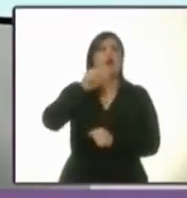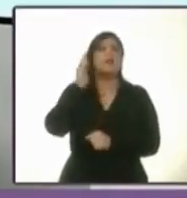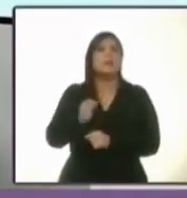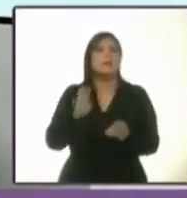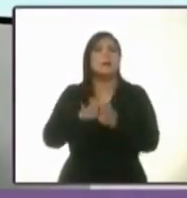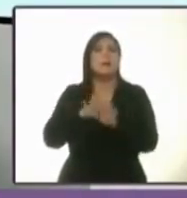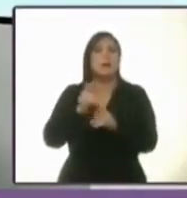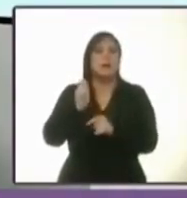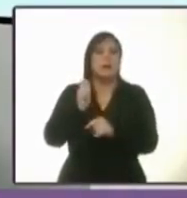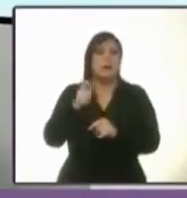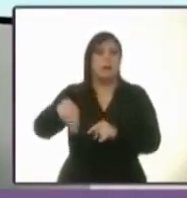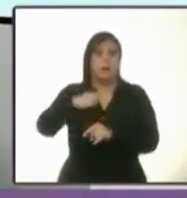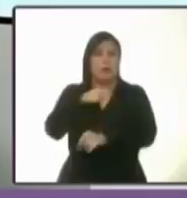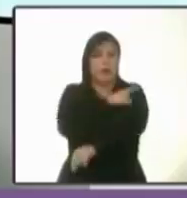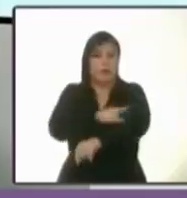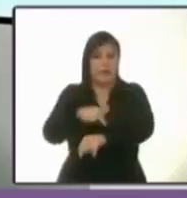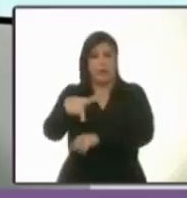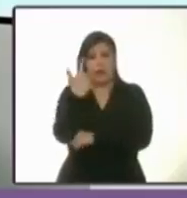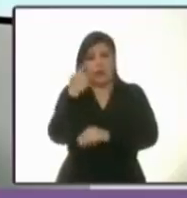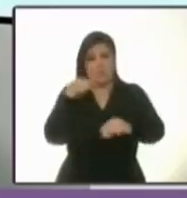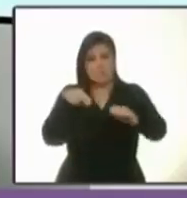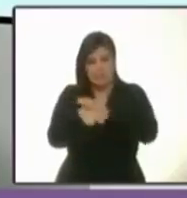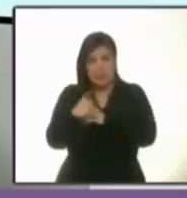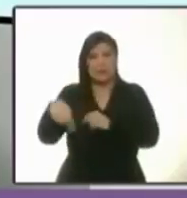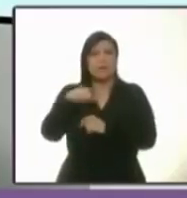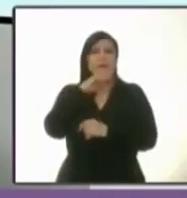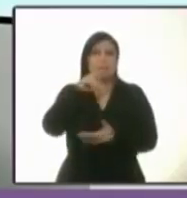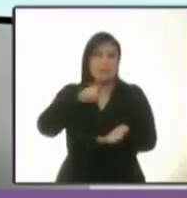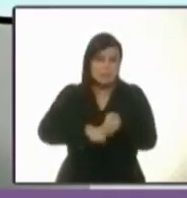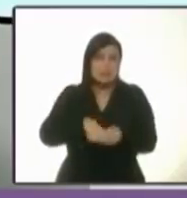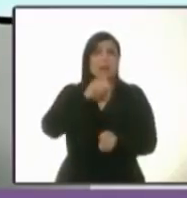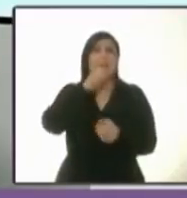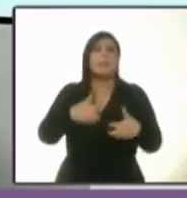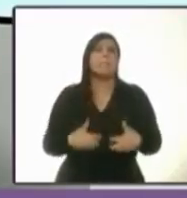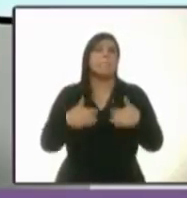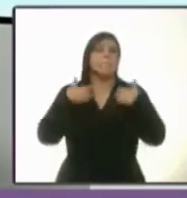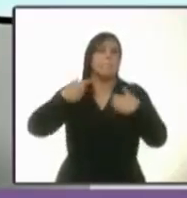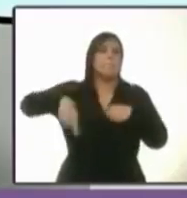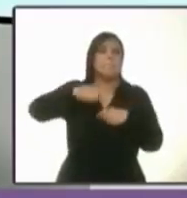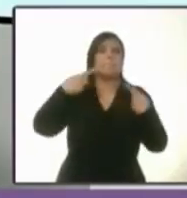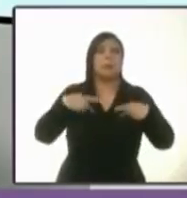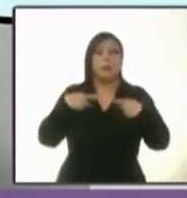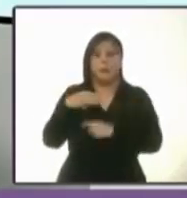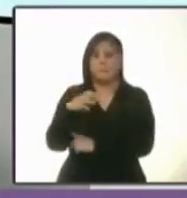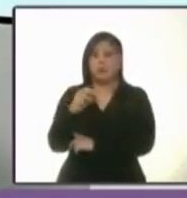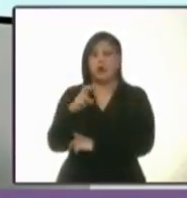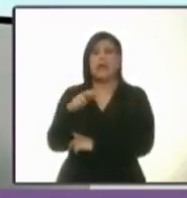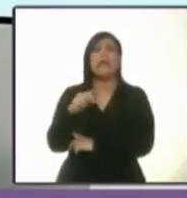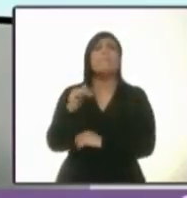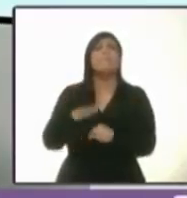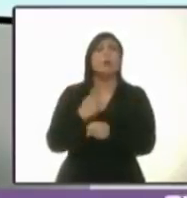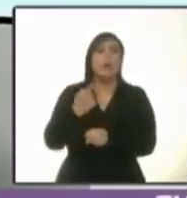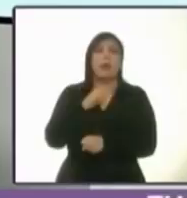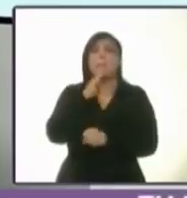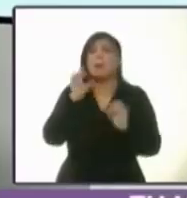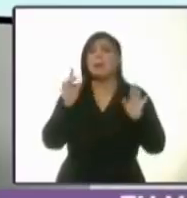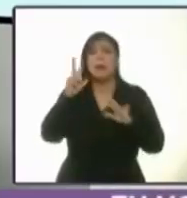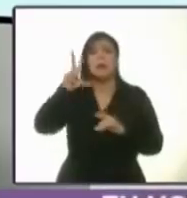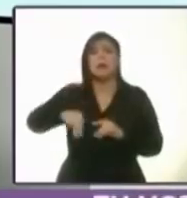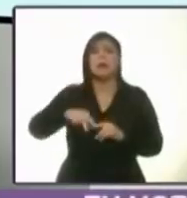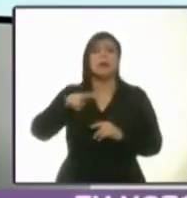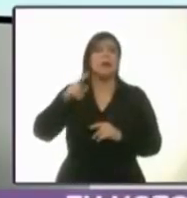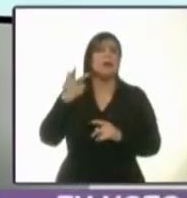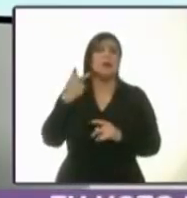línea 12 de los que están contigo. Y lo que más le hizo enojar a la gente de Morena es que Mancera no estuvo dispuesto a